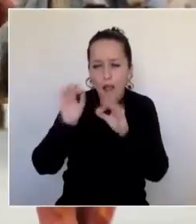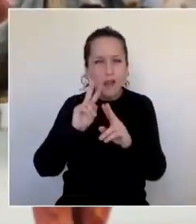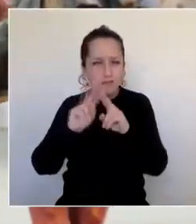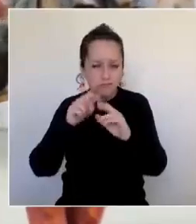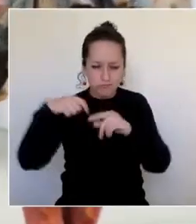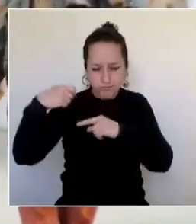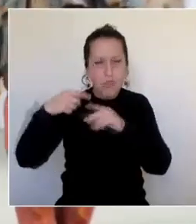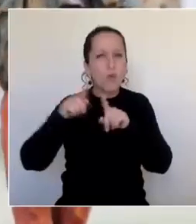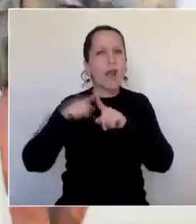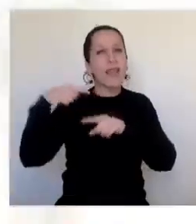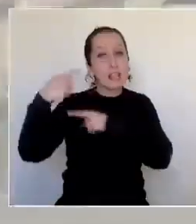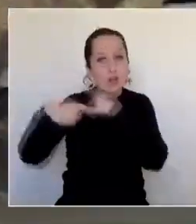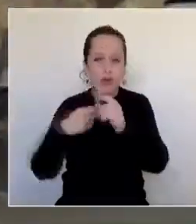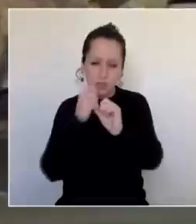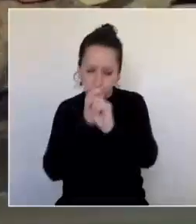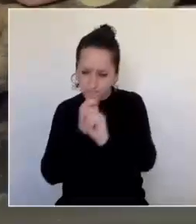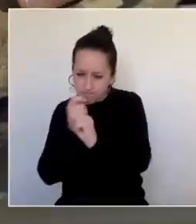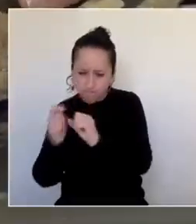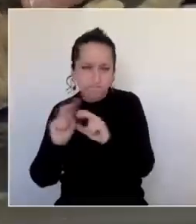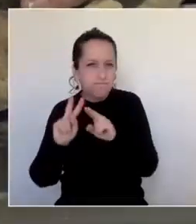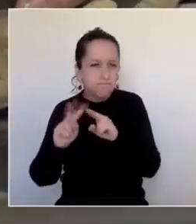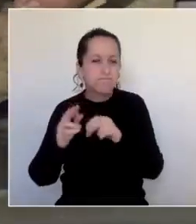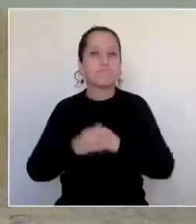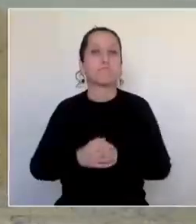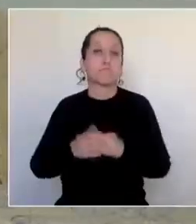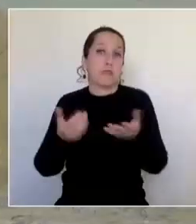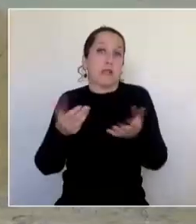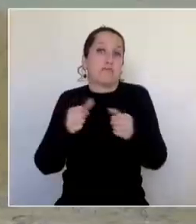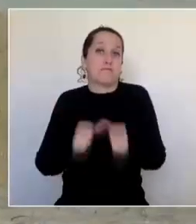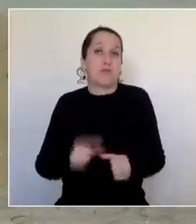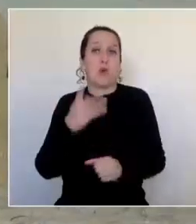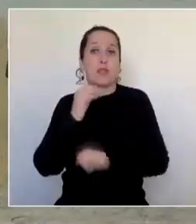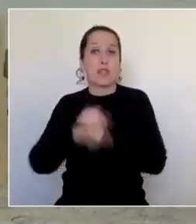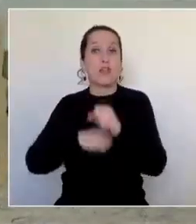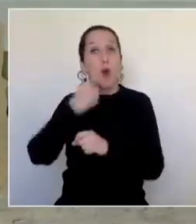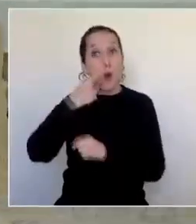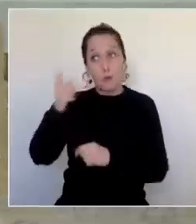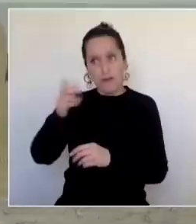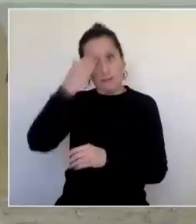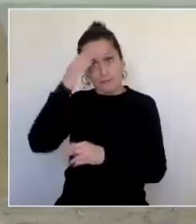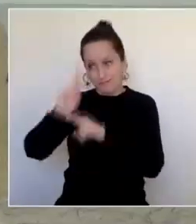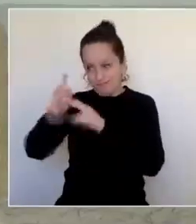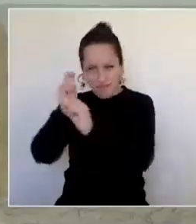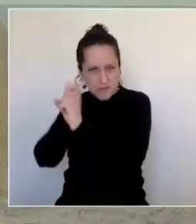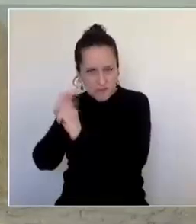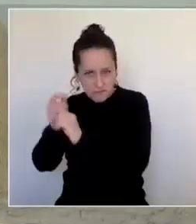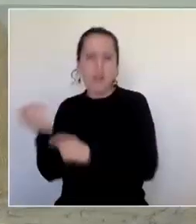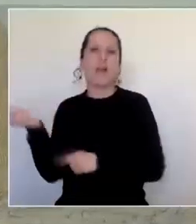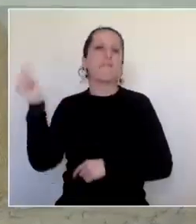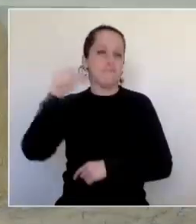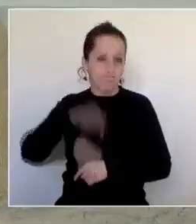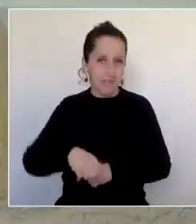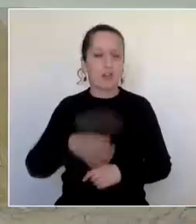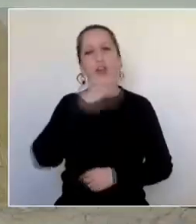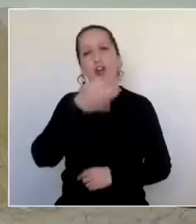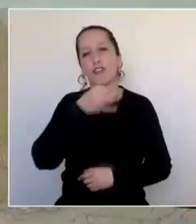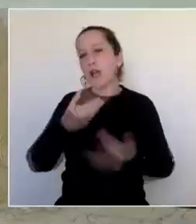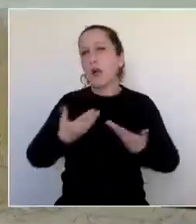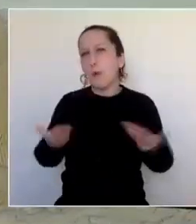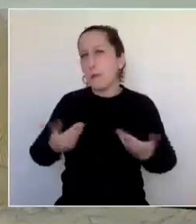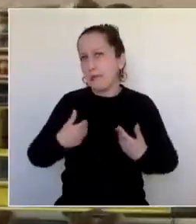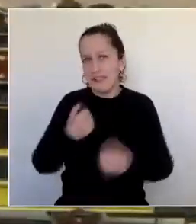detalles históricos. Al celebrar los 40 años de este espacio, Cerritú estuvo presente para compartir detalles de su trabajo.